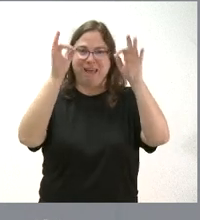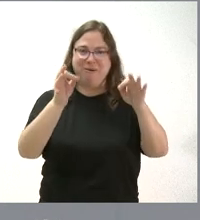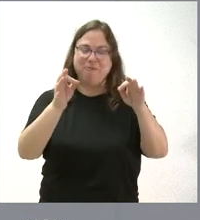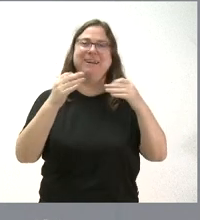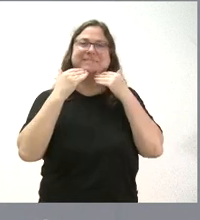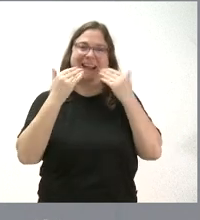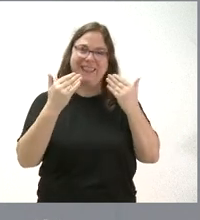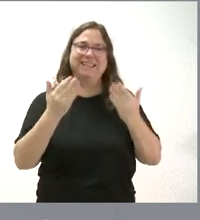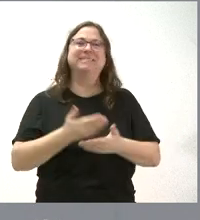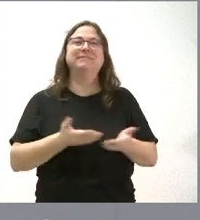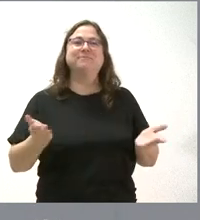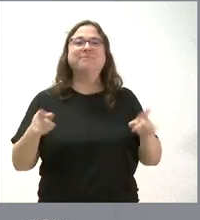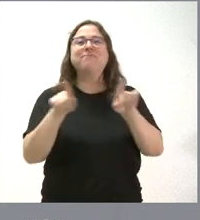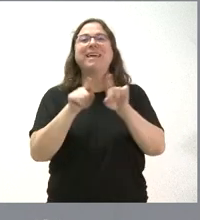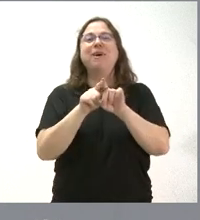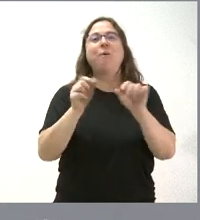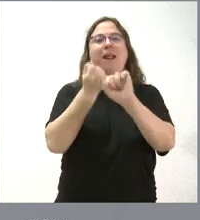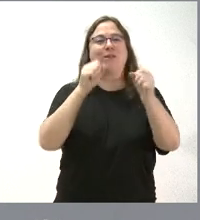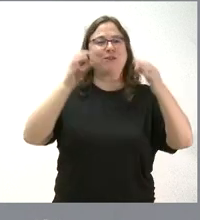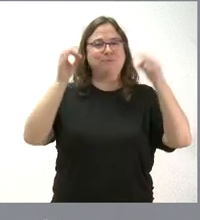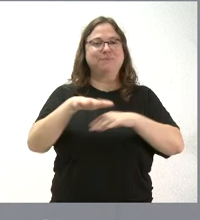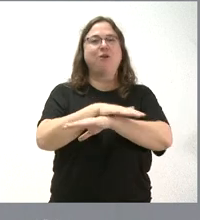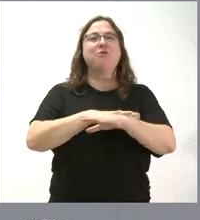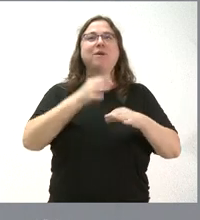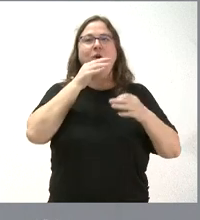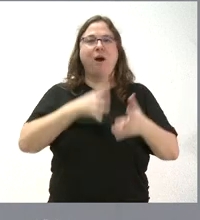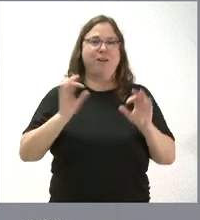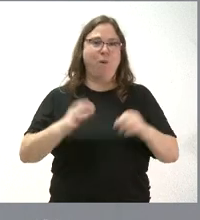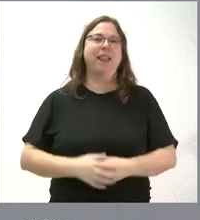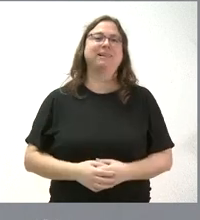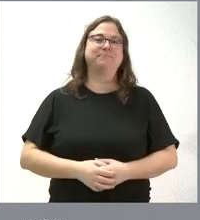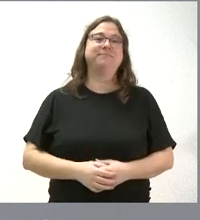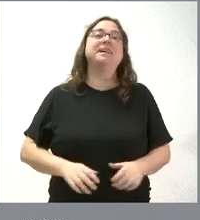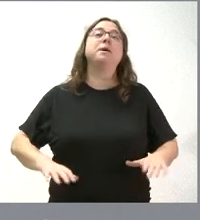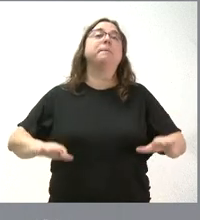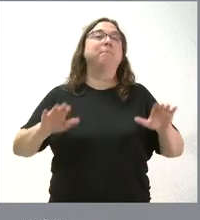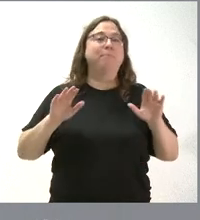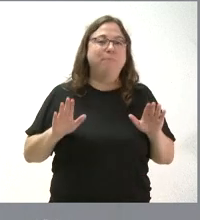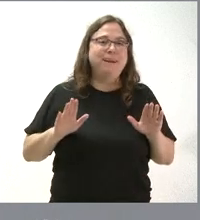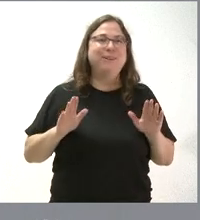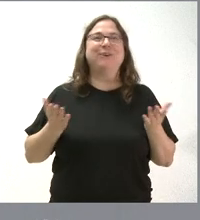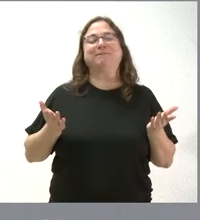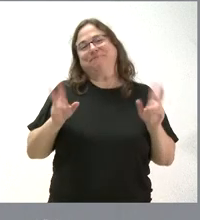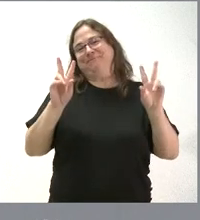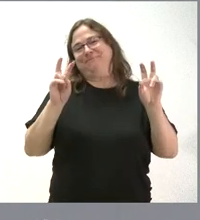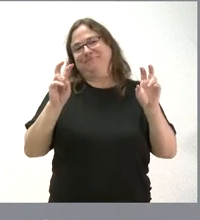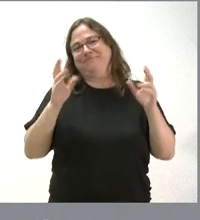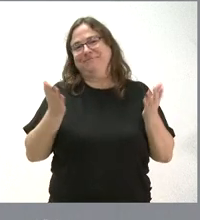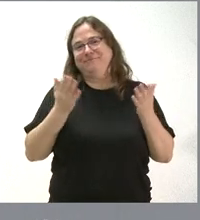la misma actuación de Gobierno que actualmente, pero más allá de esta pequeña